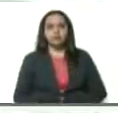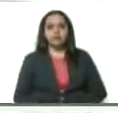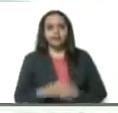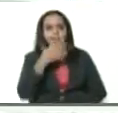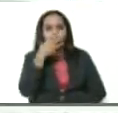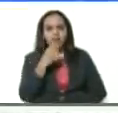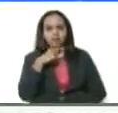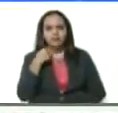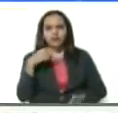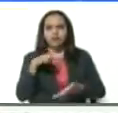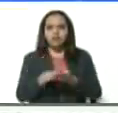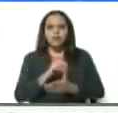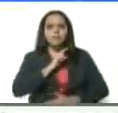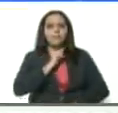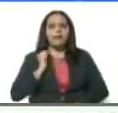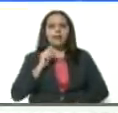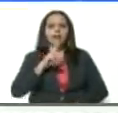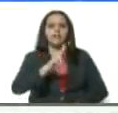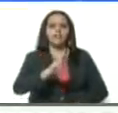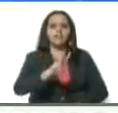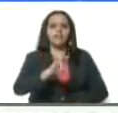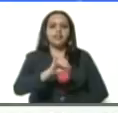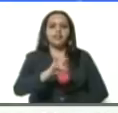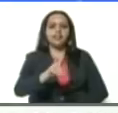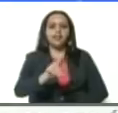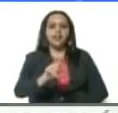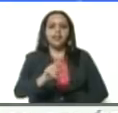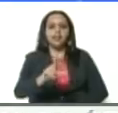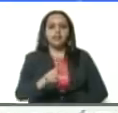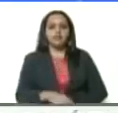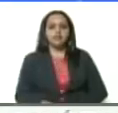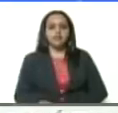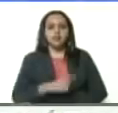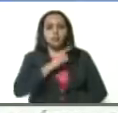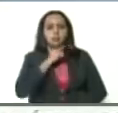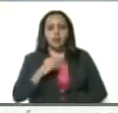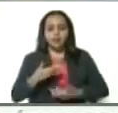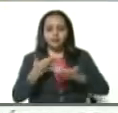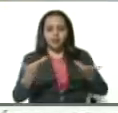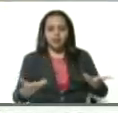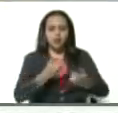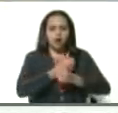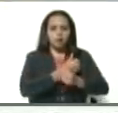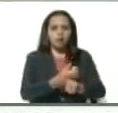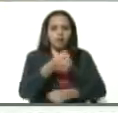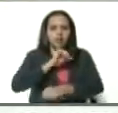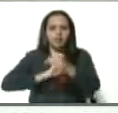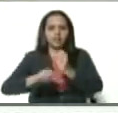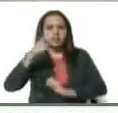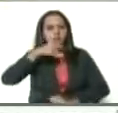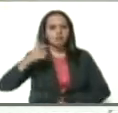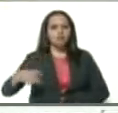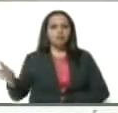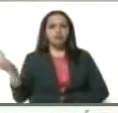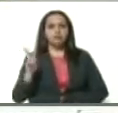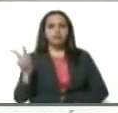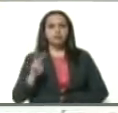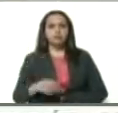fallecimiento del padre Vidal. Un padre que sembró amor en todo nuestro pueblo, en la defensa del pueblo venezolano.